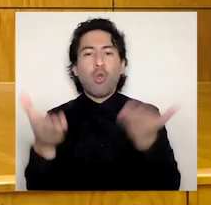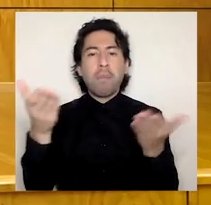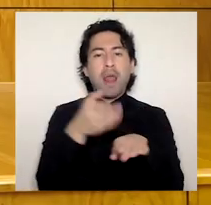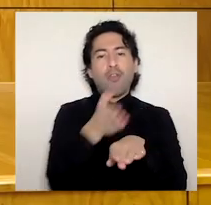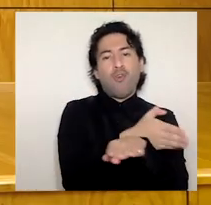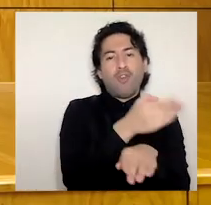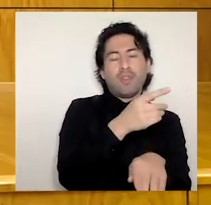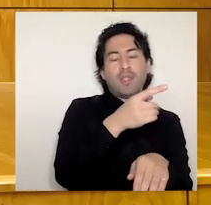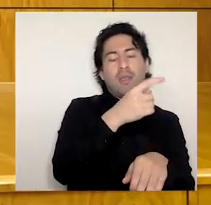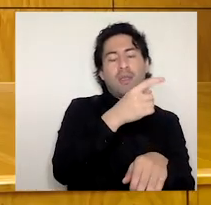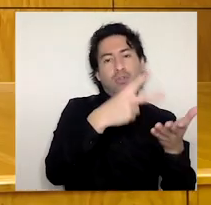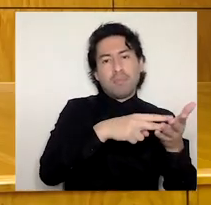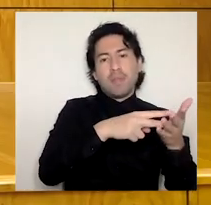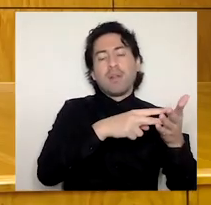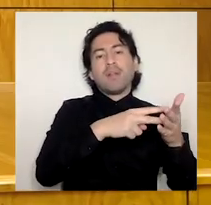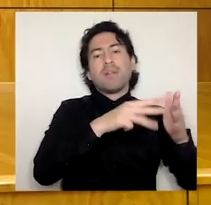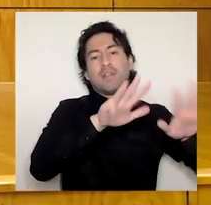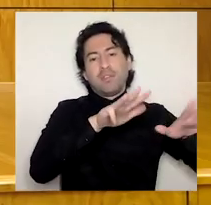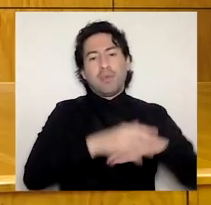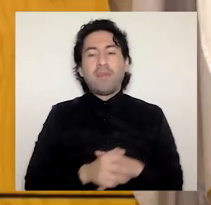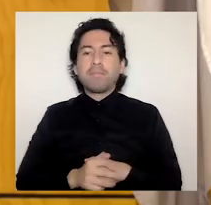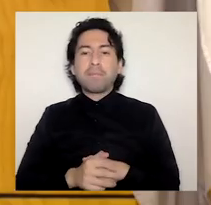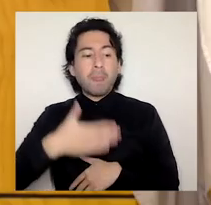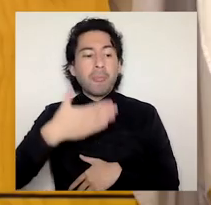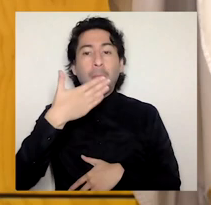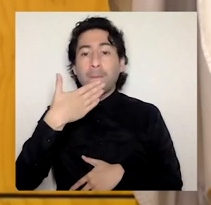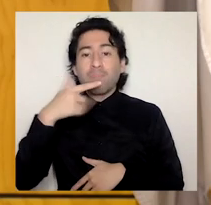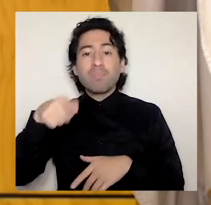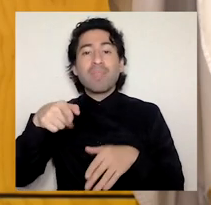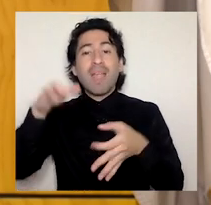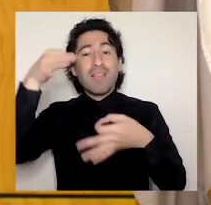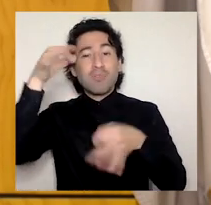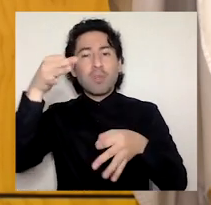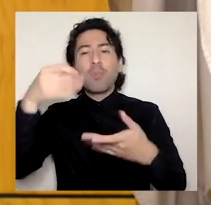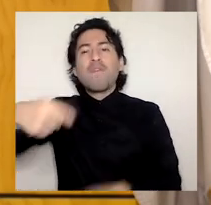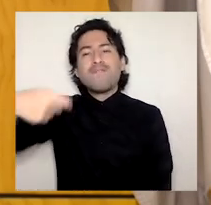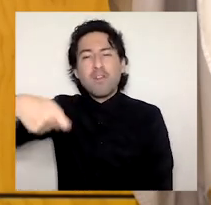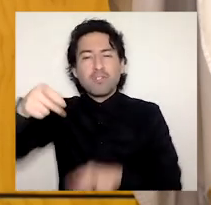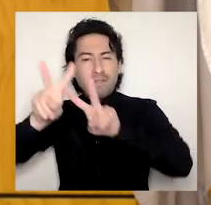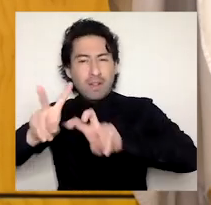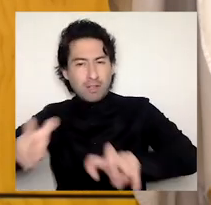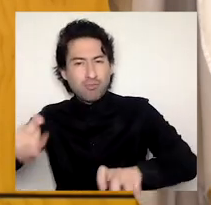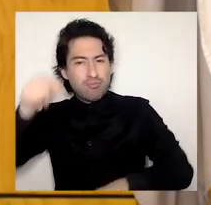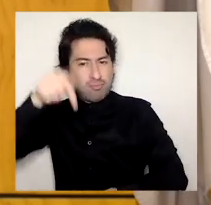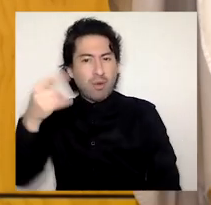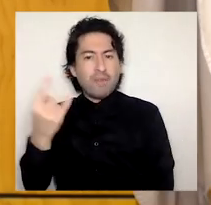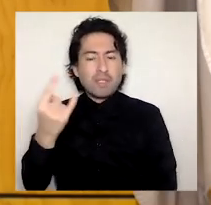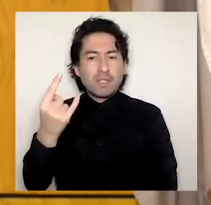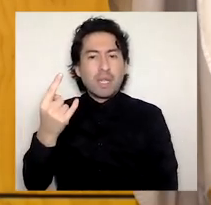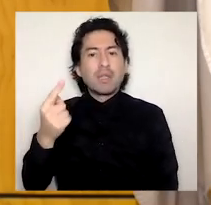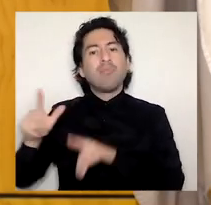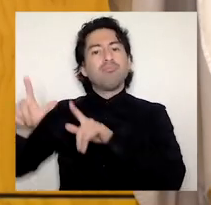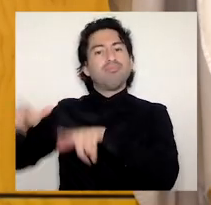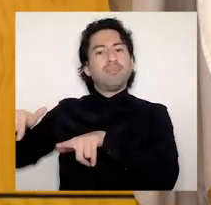En este mismo tenor, el instrumento Valoración de la Investigación en la Universidad de la Agencia Nacional de